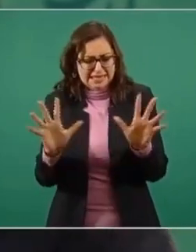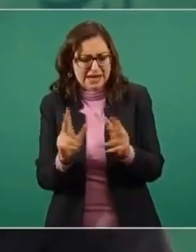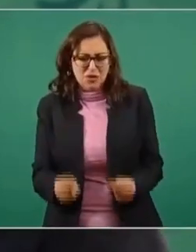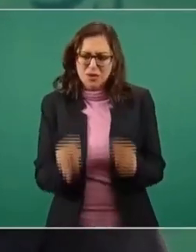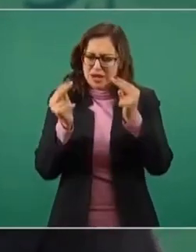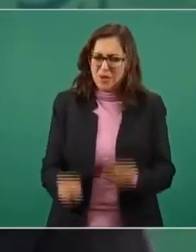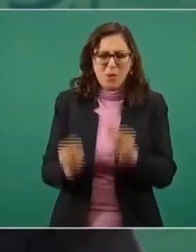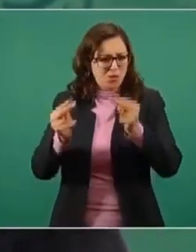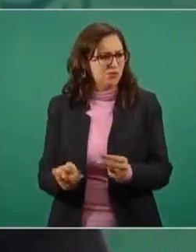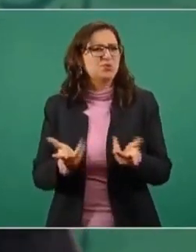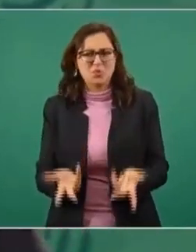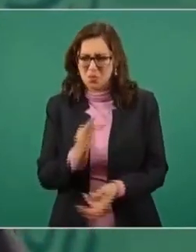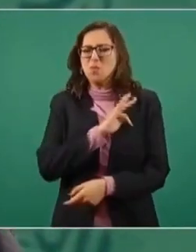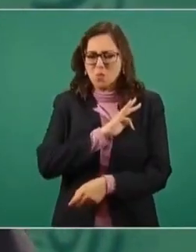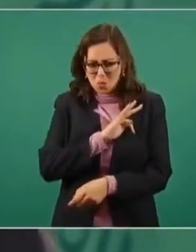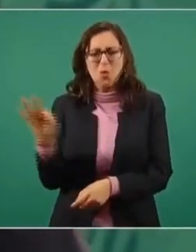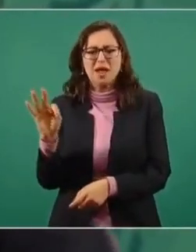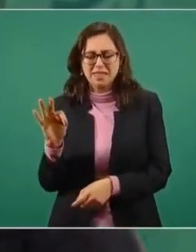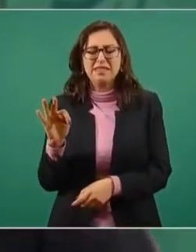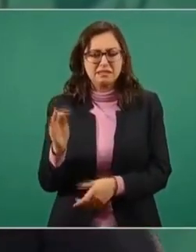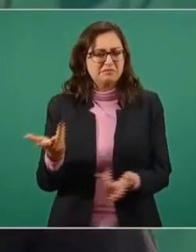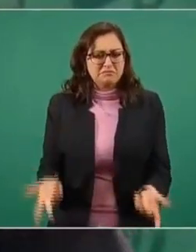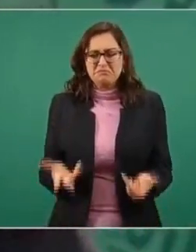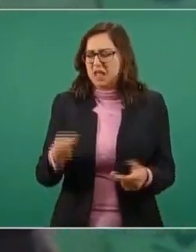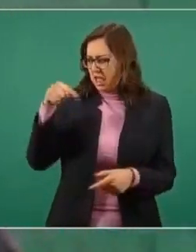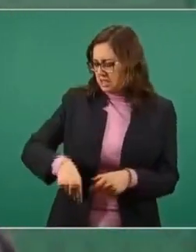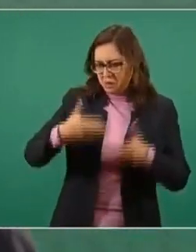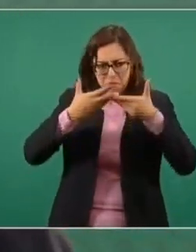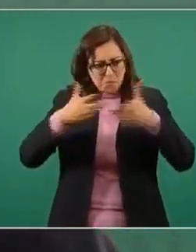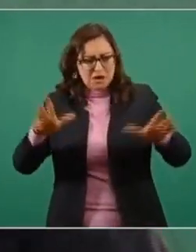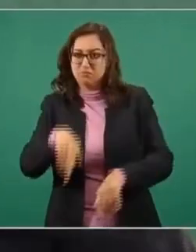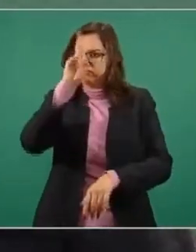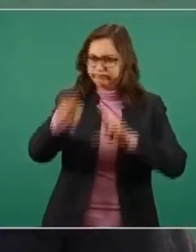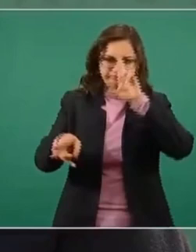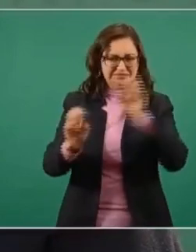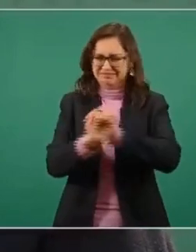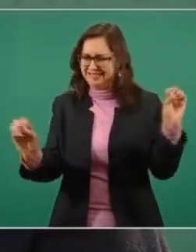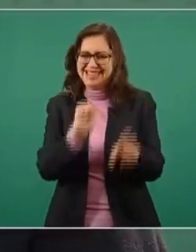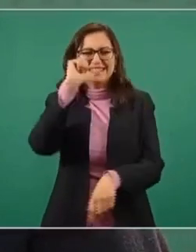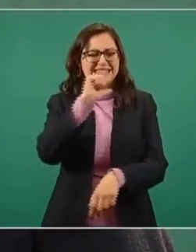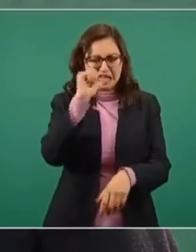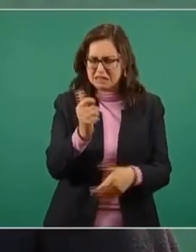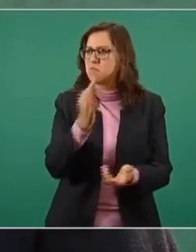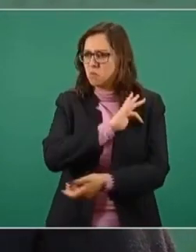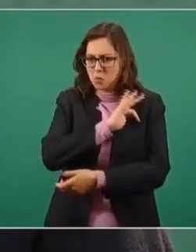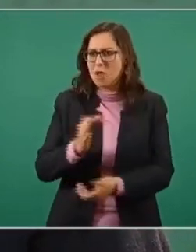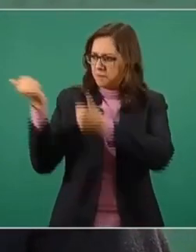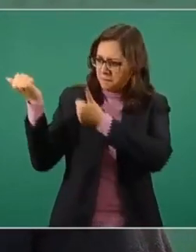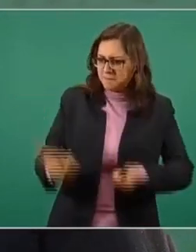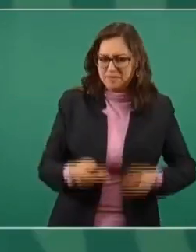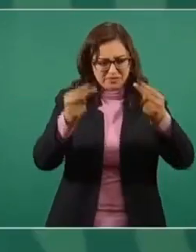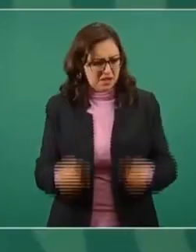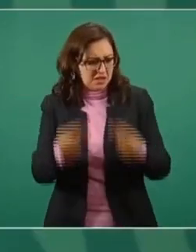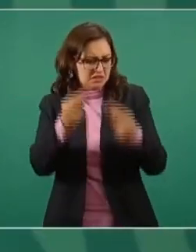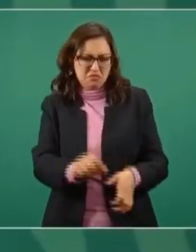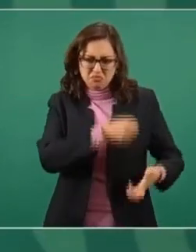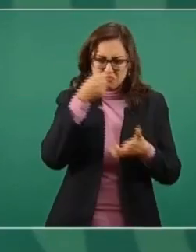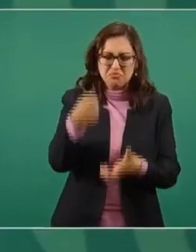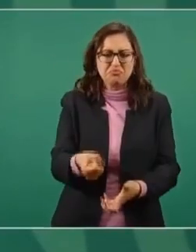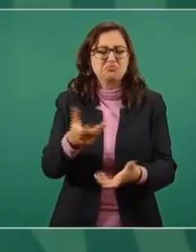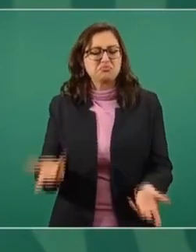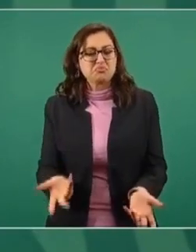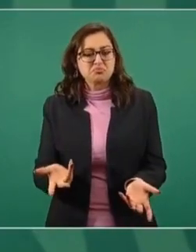no hay ninguna prohibición, no hay ningún obstáculo para invertir en México y para hacer negocios en México